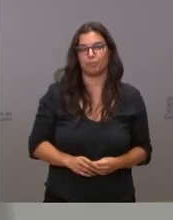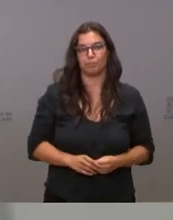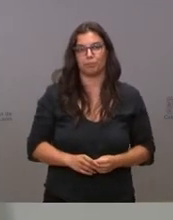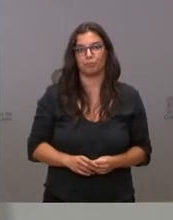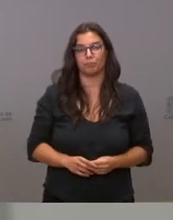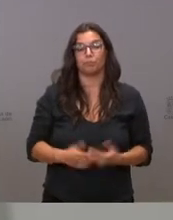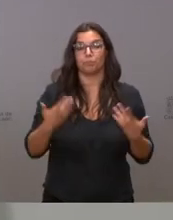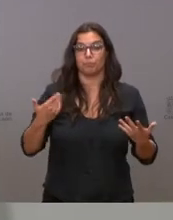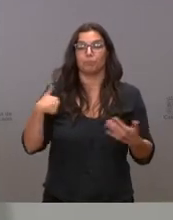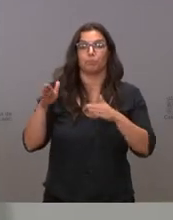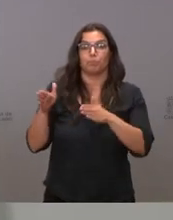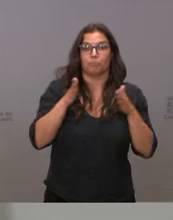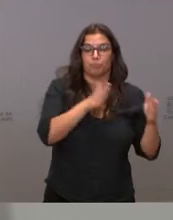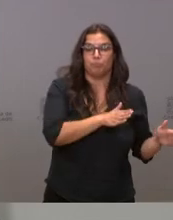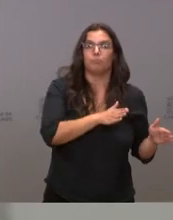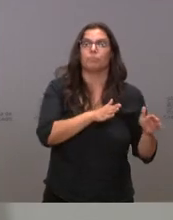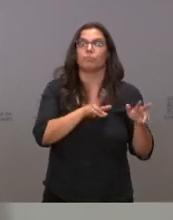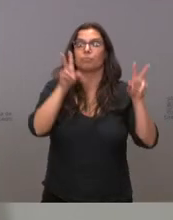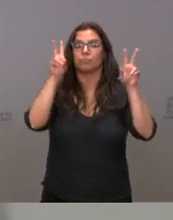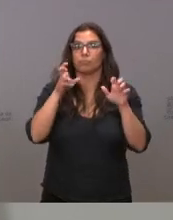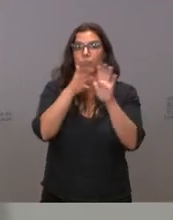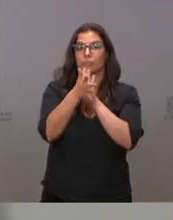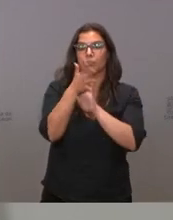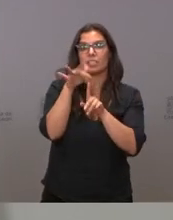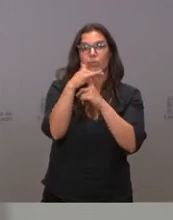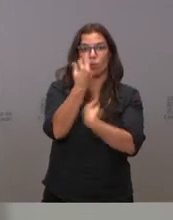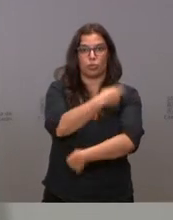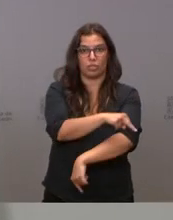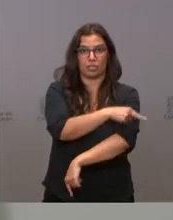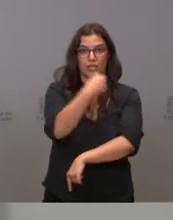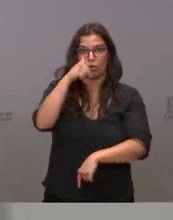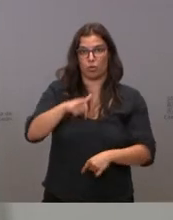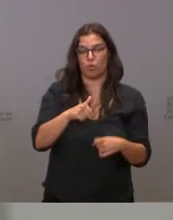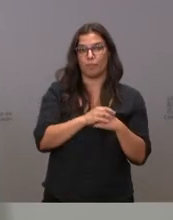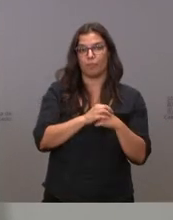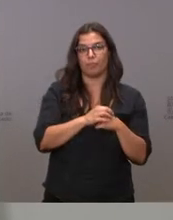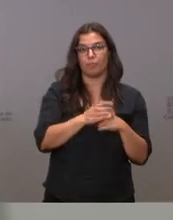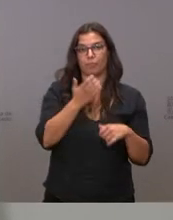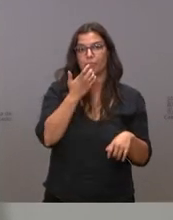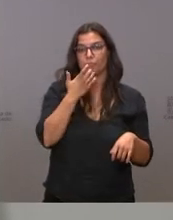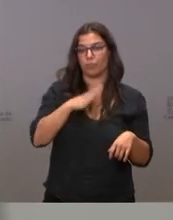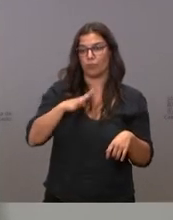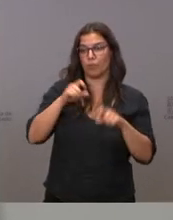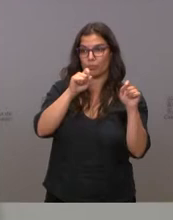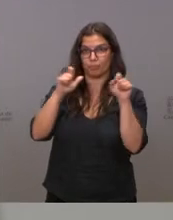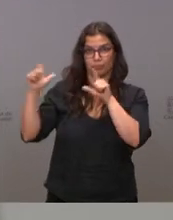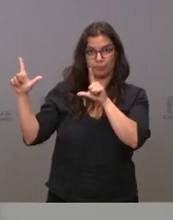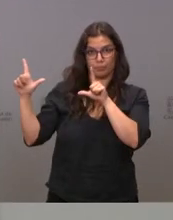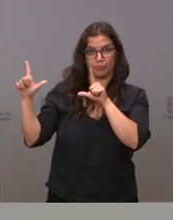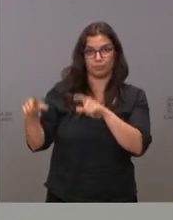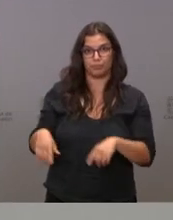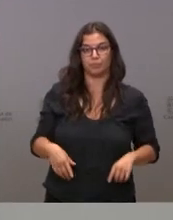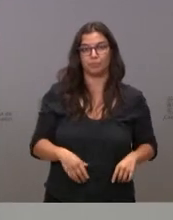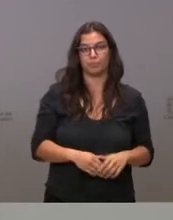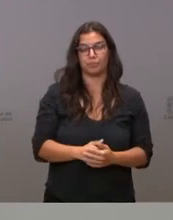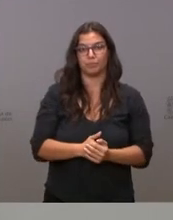Dicho esto, pasamos a comentar la situación sanitaria. En el día de hoy se me pone la primera diapositiva.